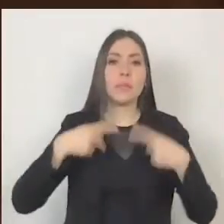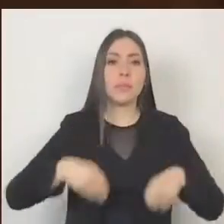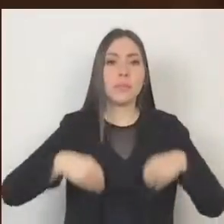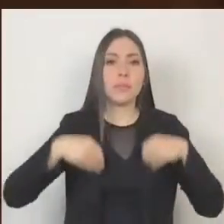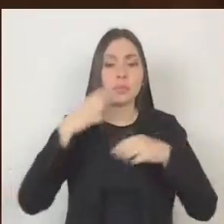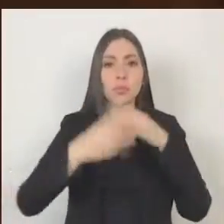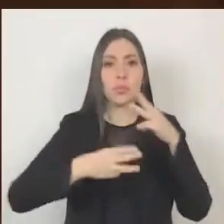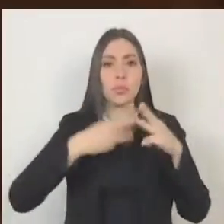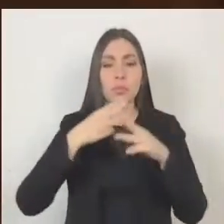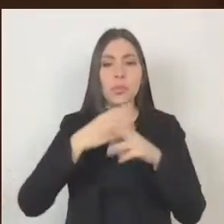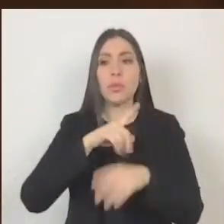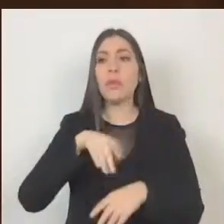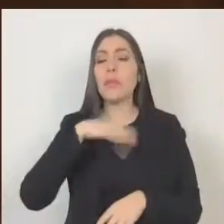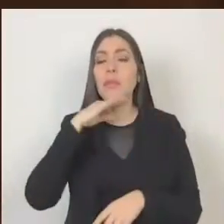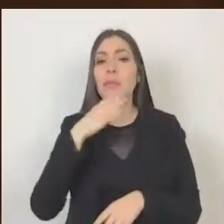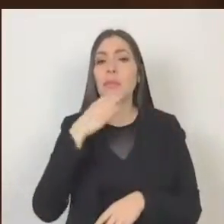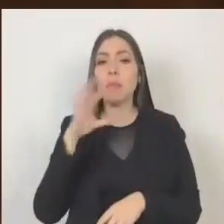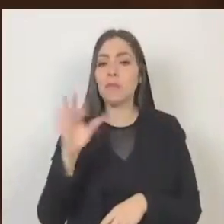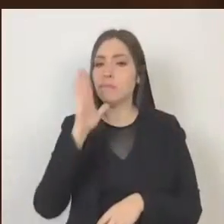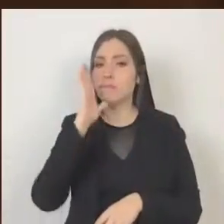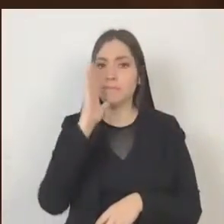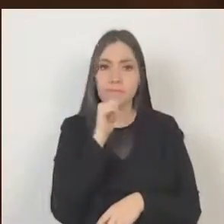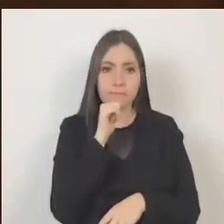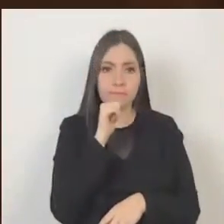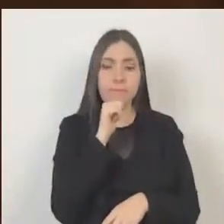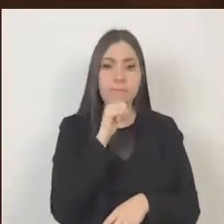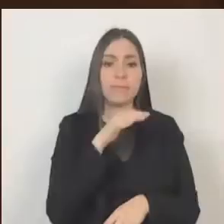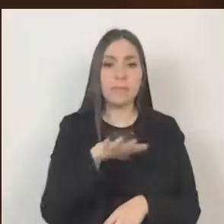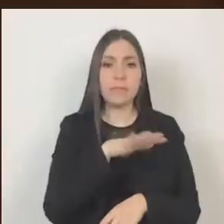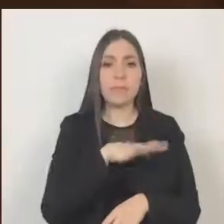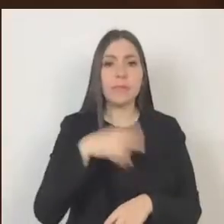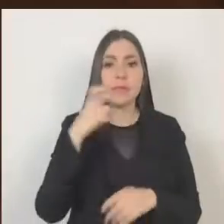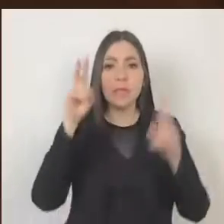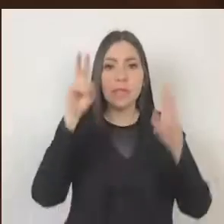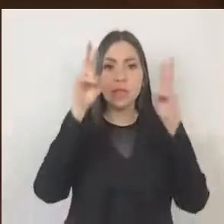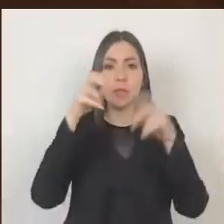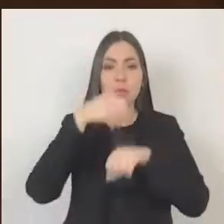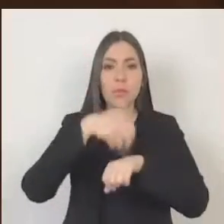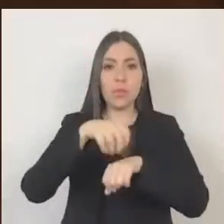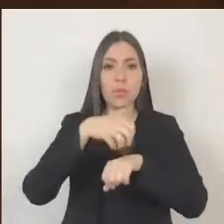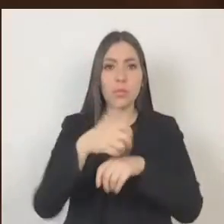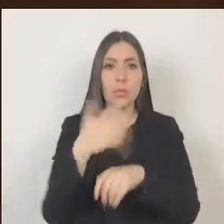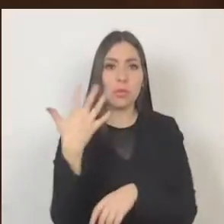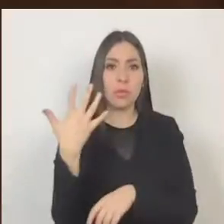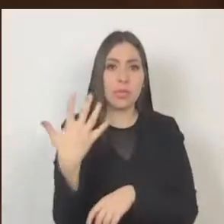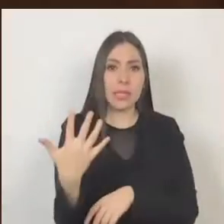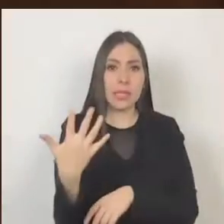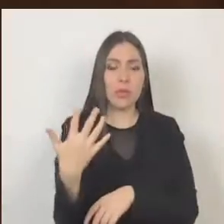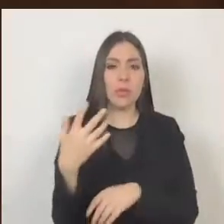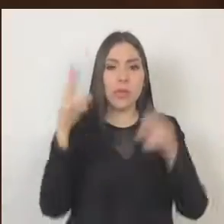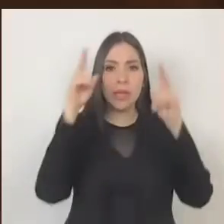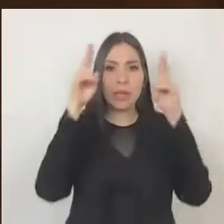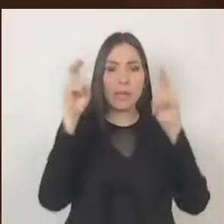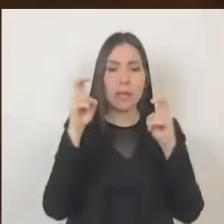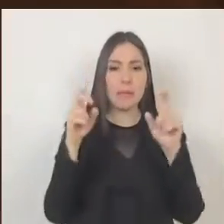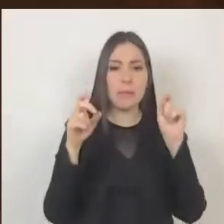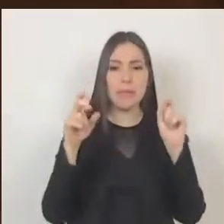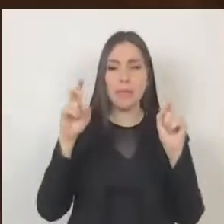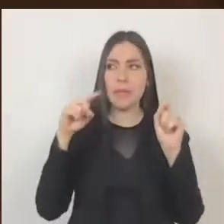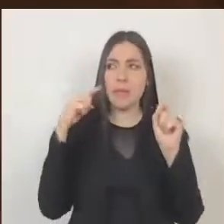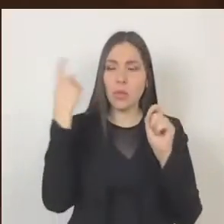y concretamente el objetivo número cinco de la Agenda 2030 para el Desarrollo Sostenible,